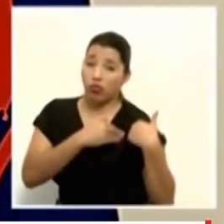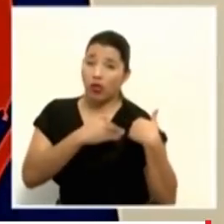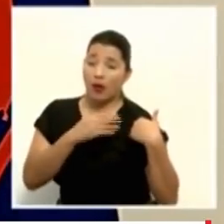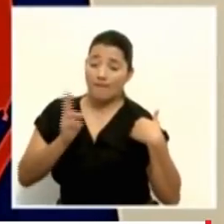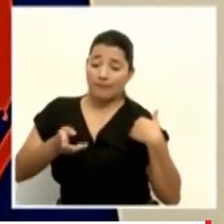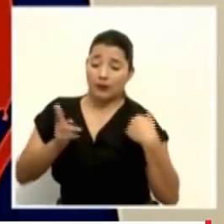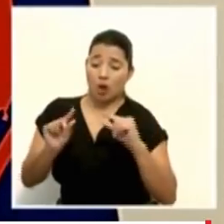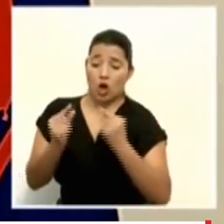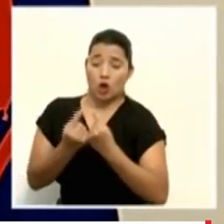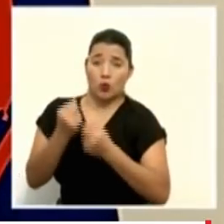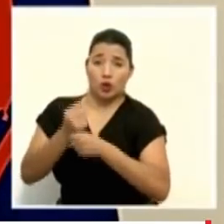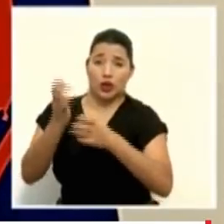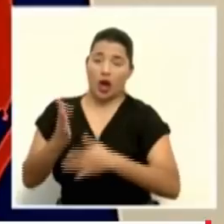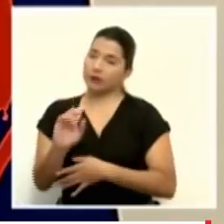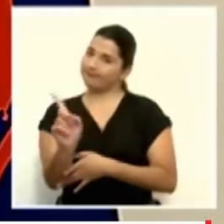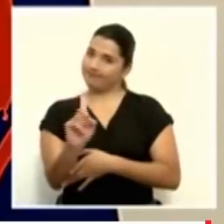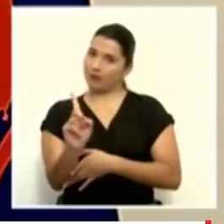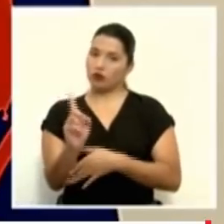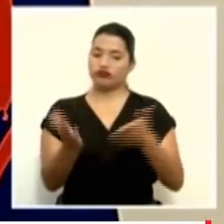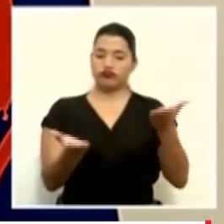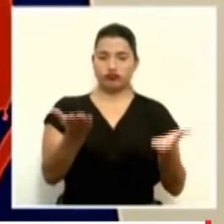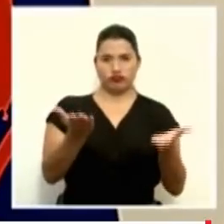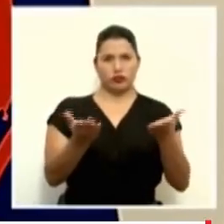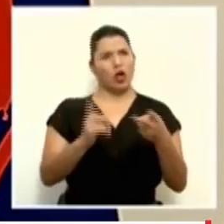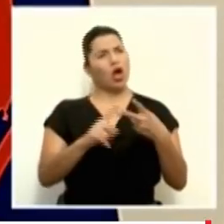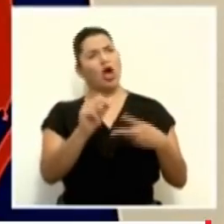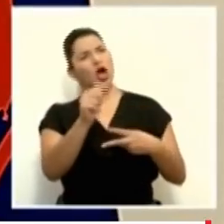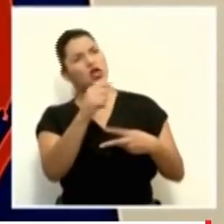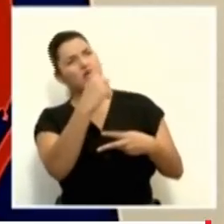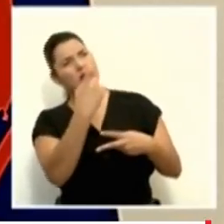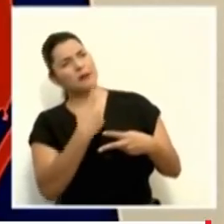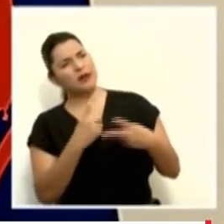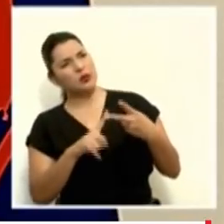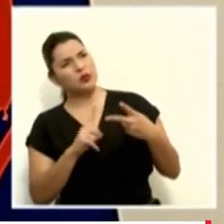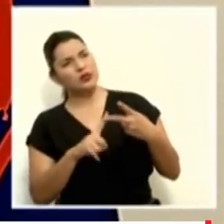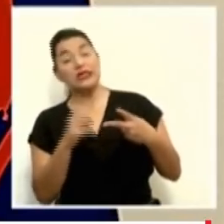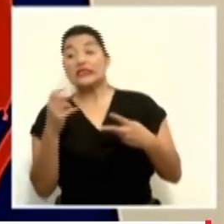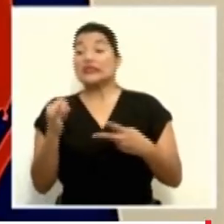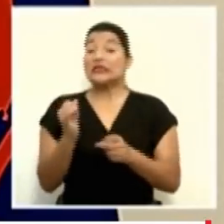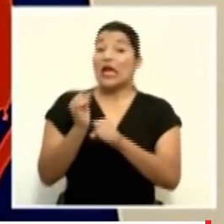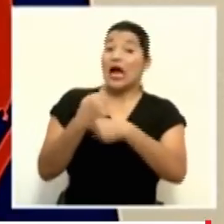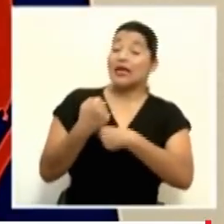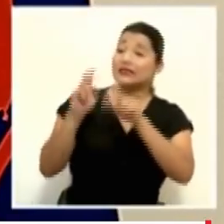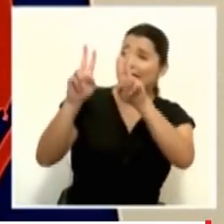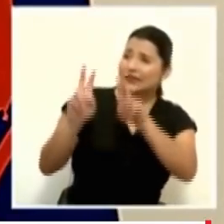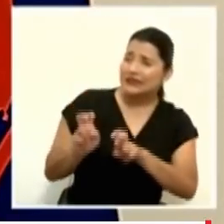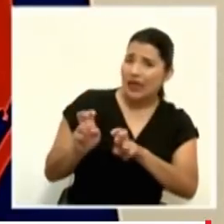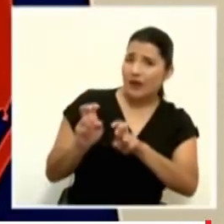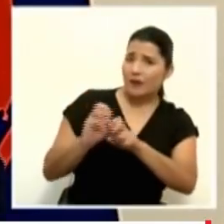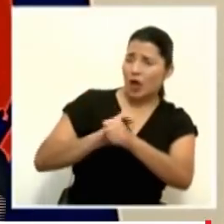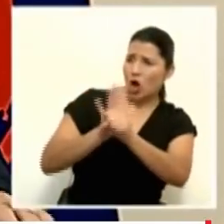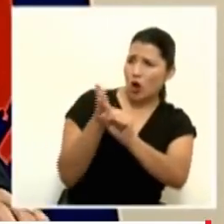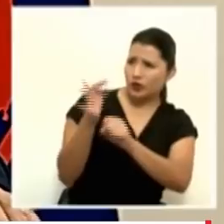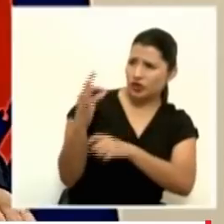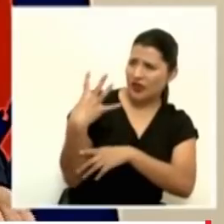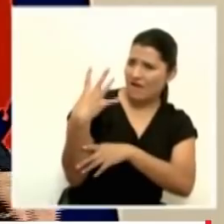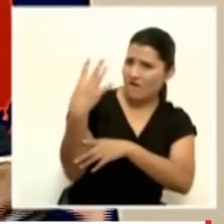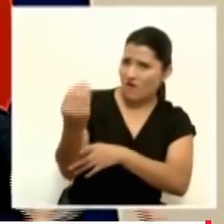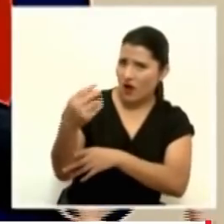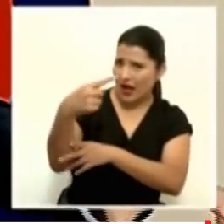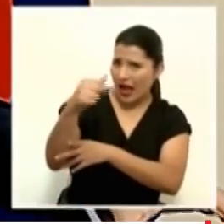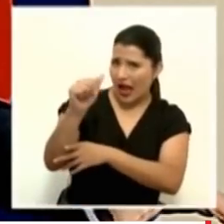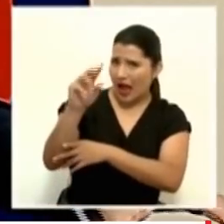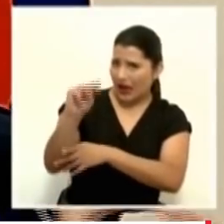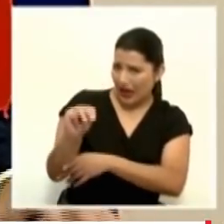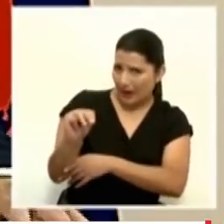¿Cuál era la otra pregunta? Si se están realizando pruebas de COVID-19 fuera de la GAM o se siguen trayendo las